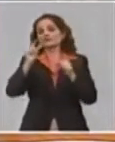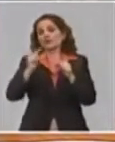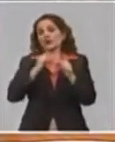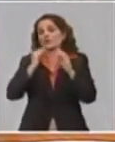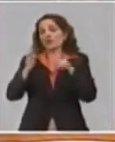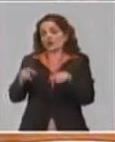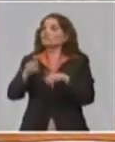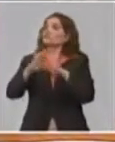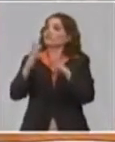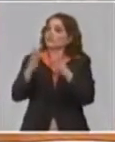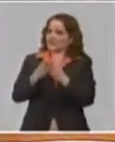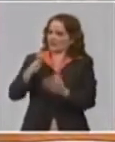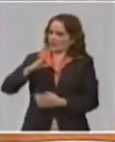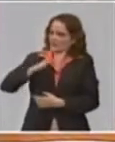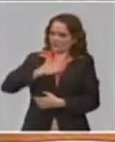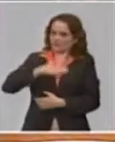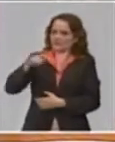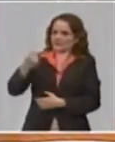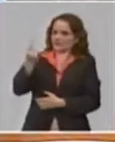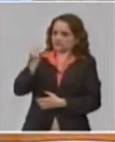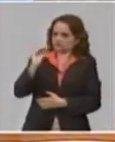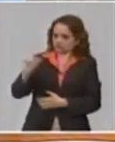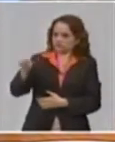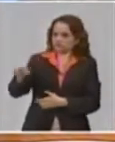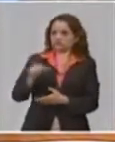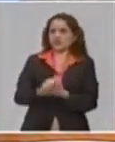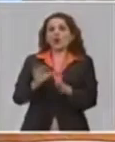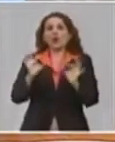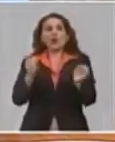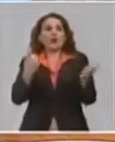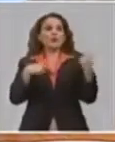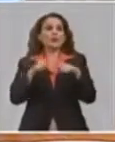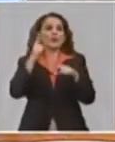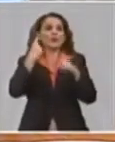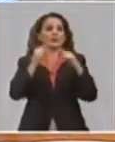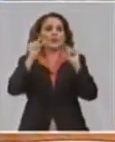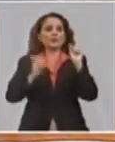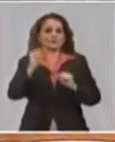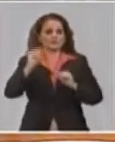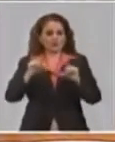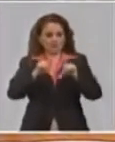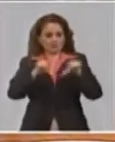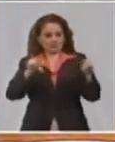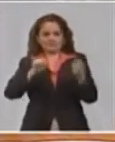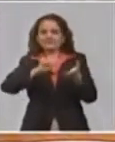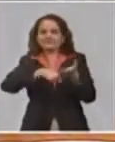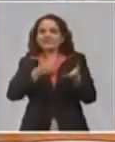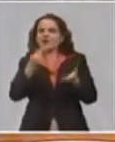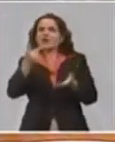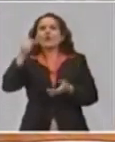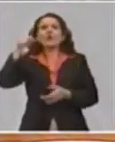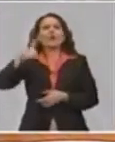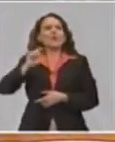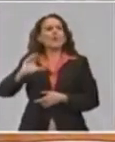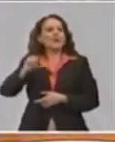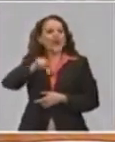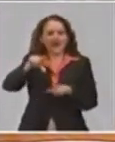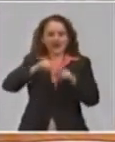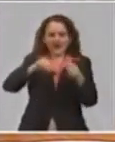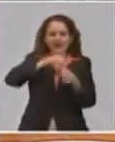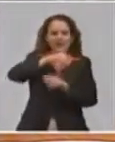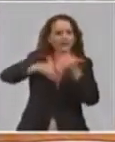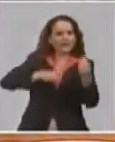derecho. Y ante la pérdida de vuestra vida de cupón, también se han protegido a los trabajadores. Se les ha